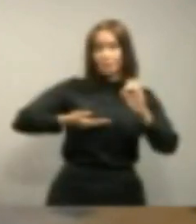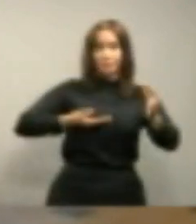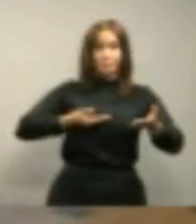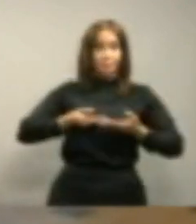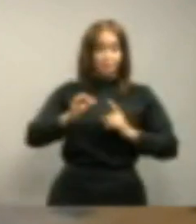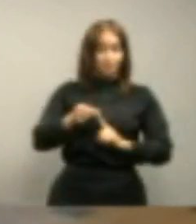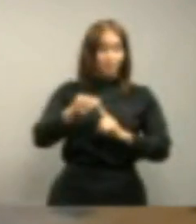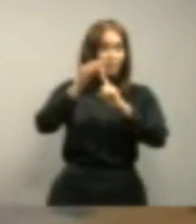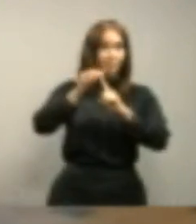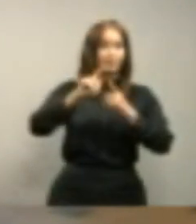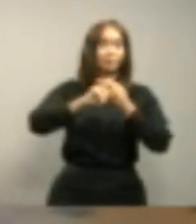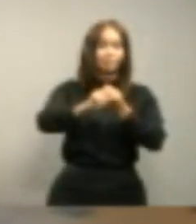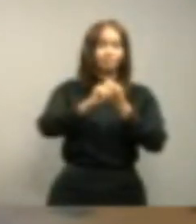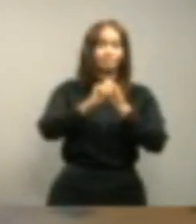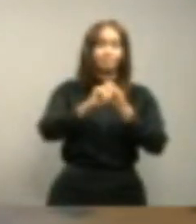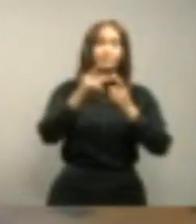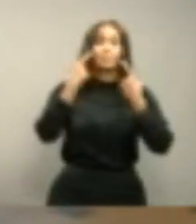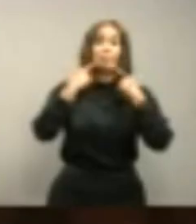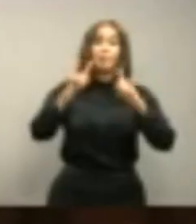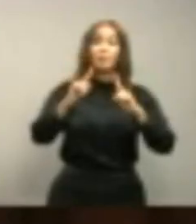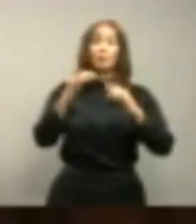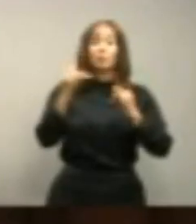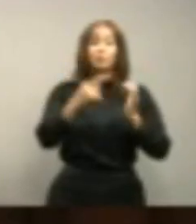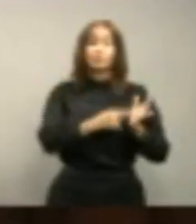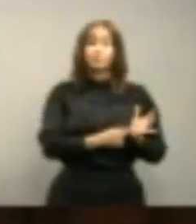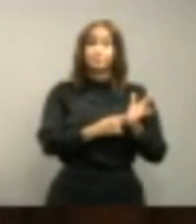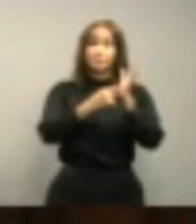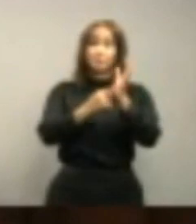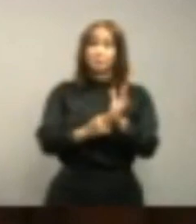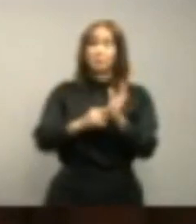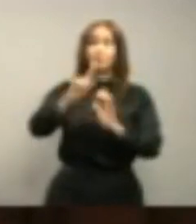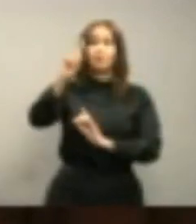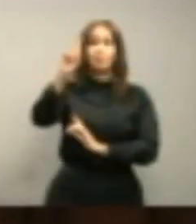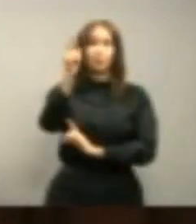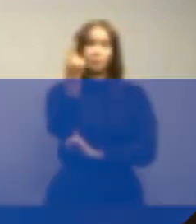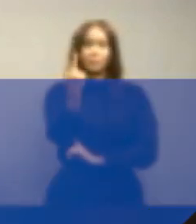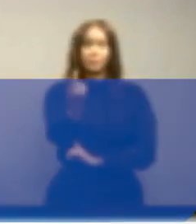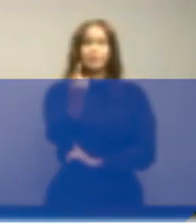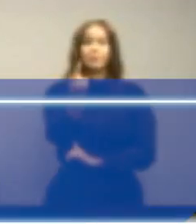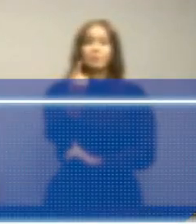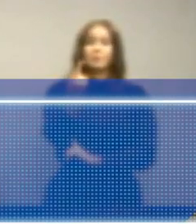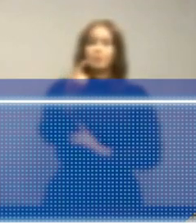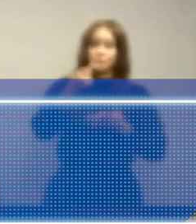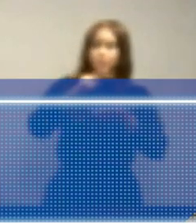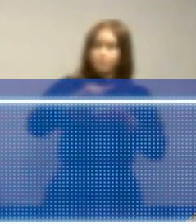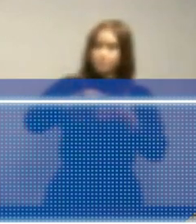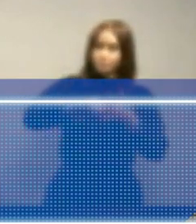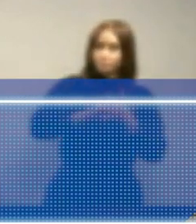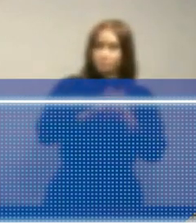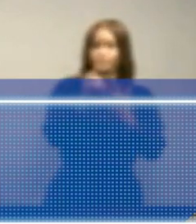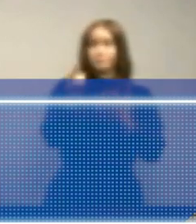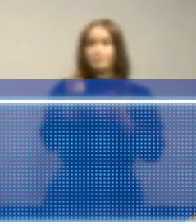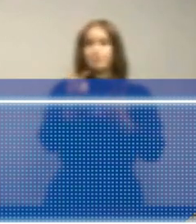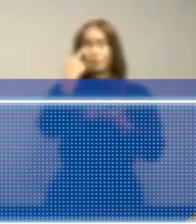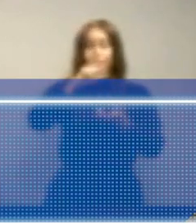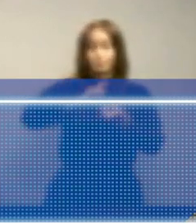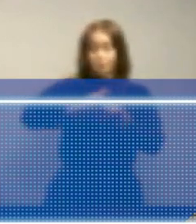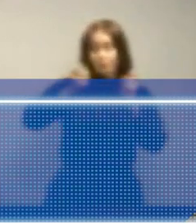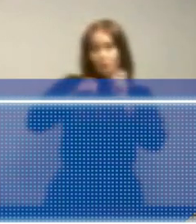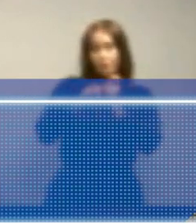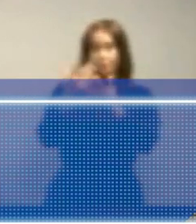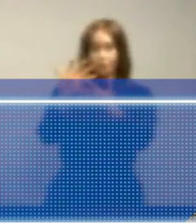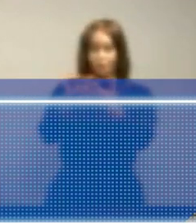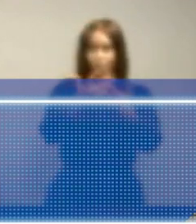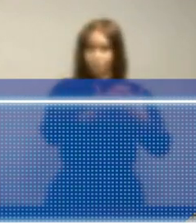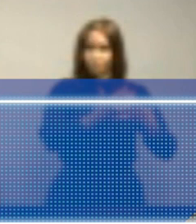prensa. Presentamos hoy los primeros pasos para la reforma penitenciaria en el marco de un nuevo modelo de seguridad ciudadana